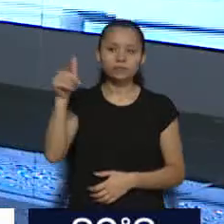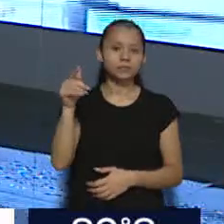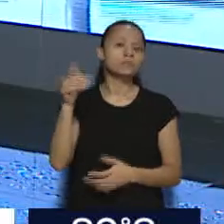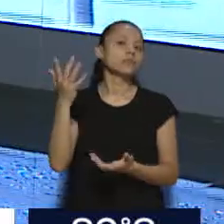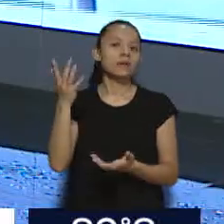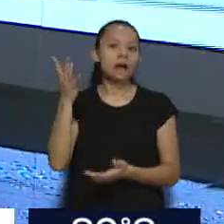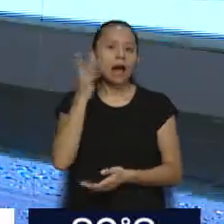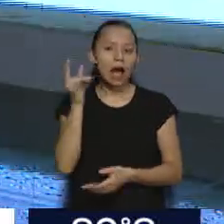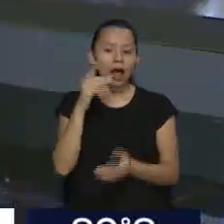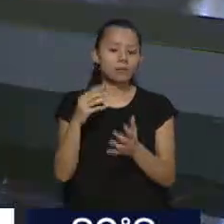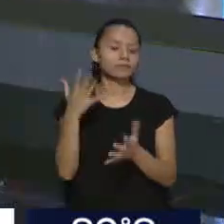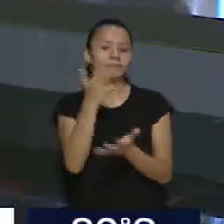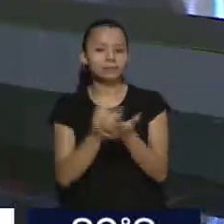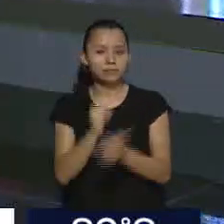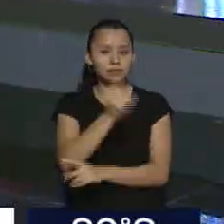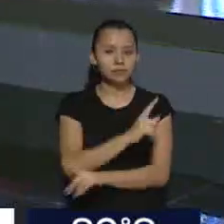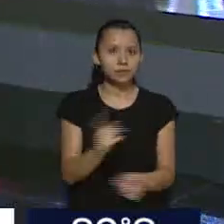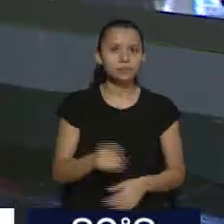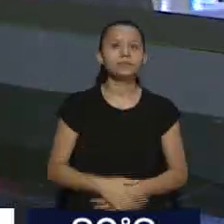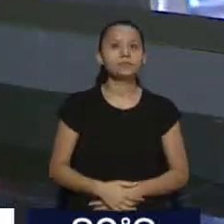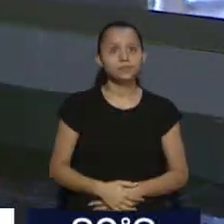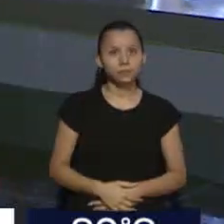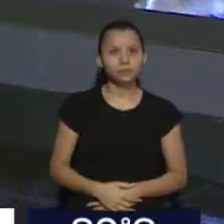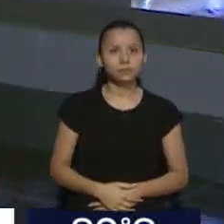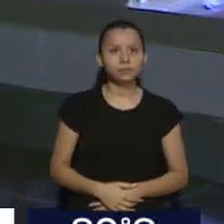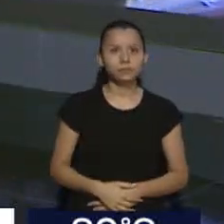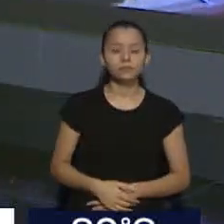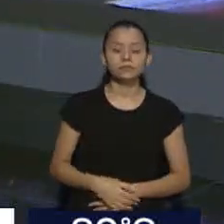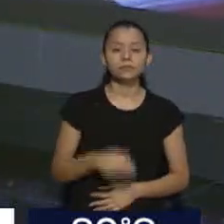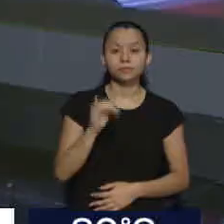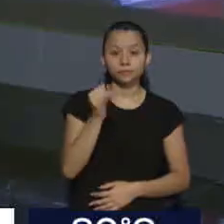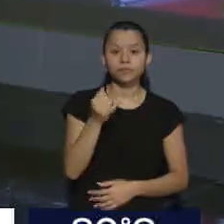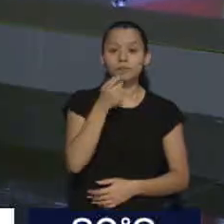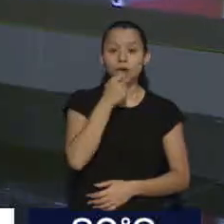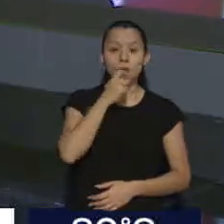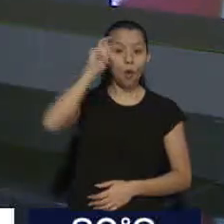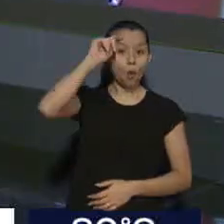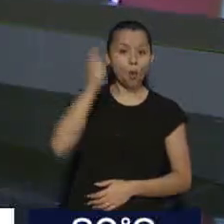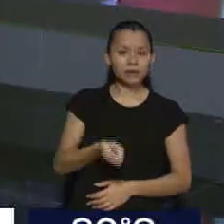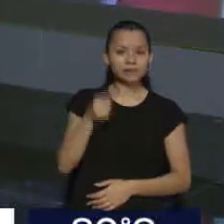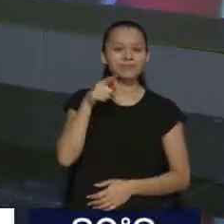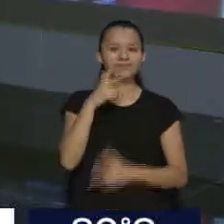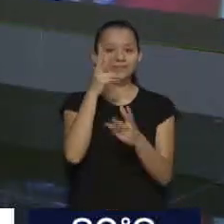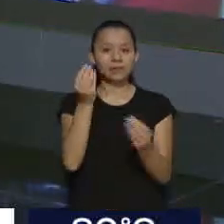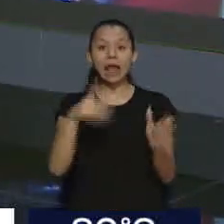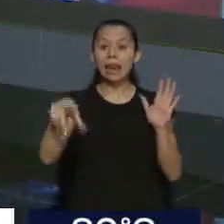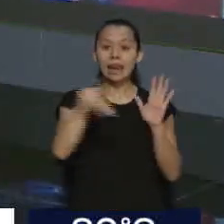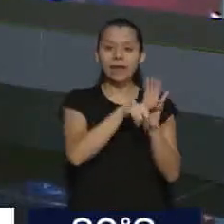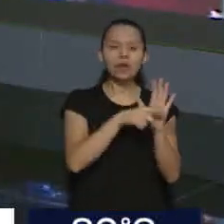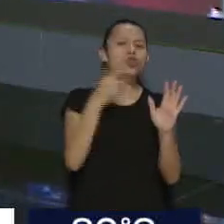simple. Acá lo tenés que para machetear y enseguida lo vamos a ver. Los jueces, dice, porque hay una ley especial del 2013,